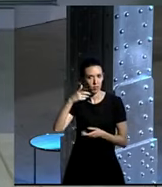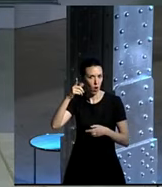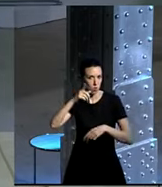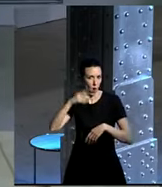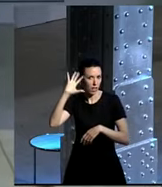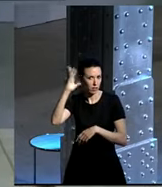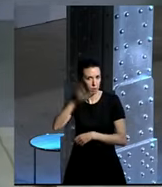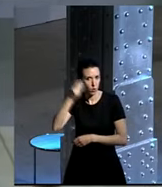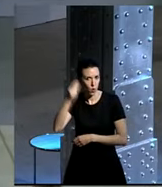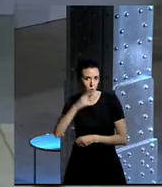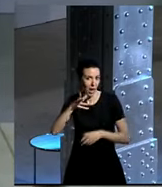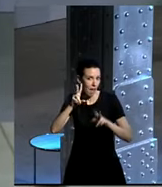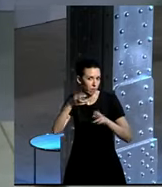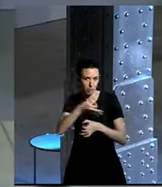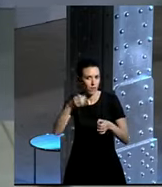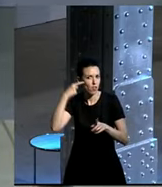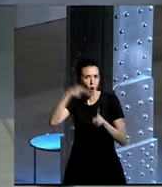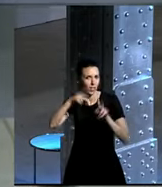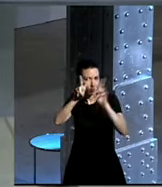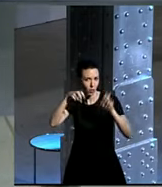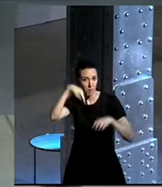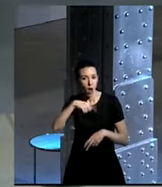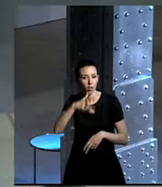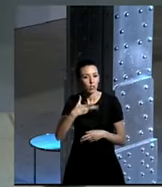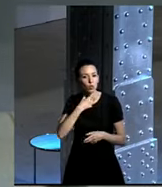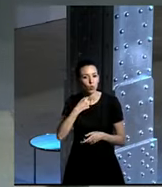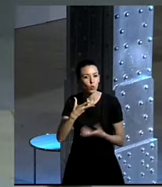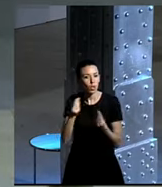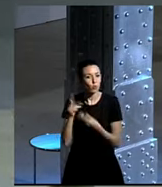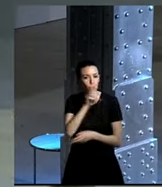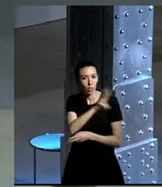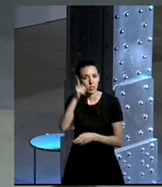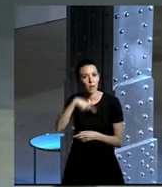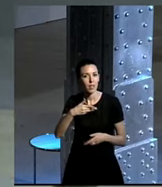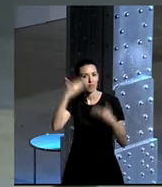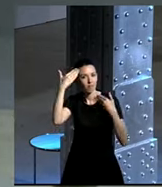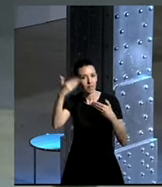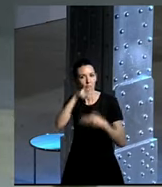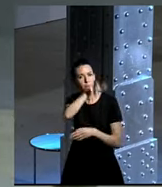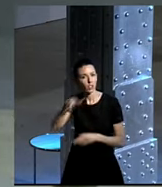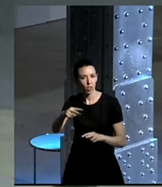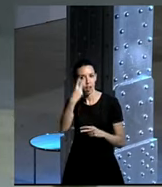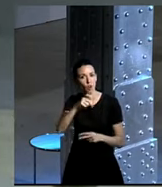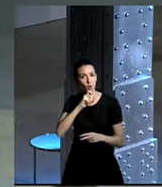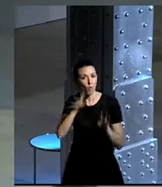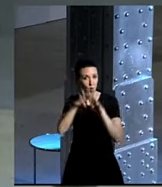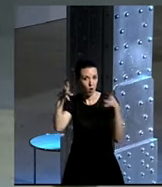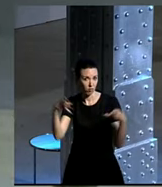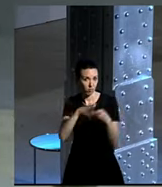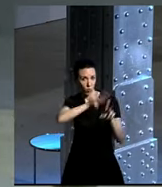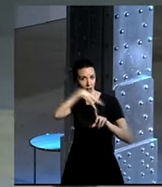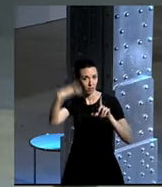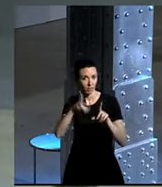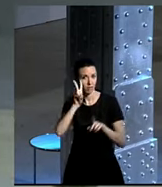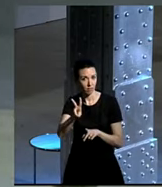que vamos a tratar. Me gusta mucho veros a todos por aquí, pero también quiero saludar a las personas que nos ven desde casa, a través de nuestra página web.